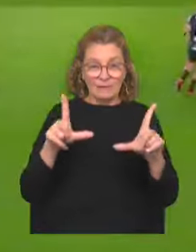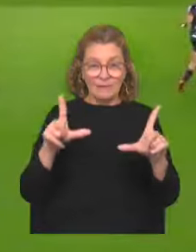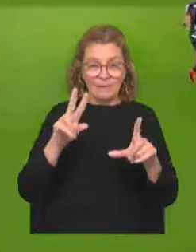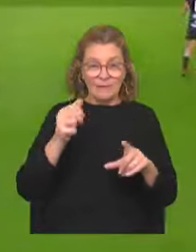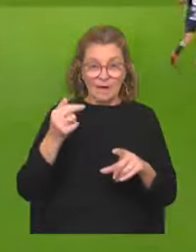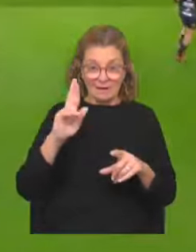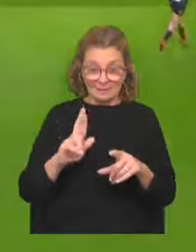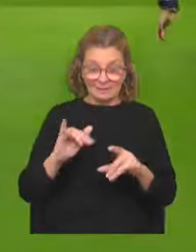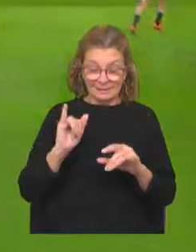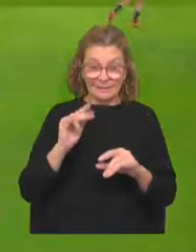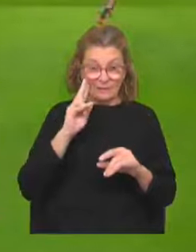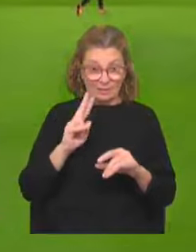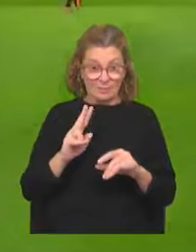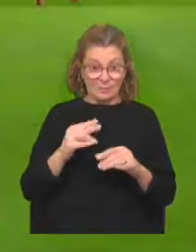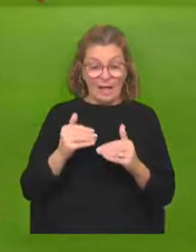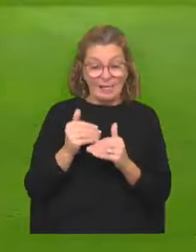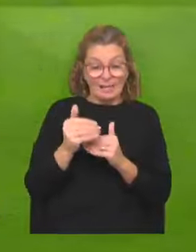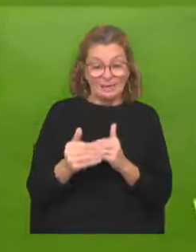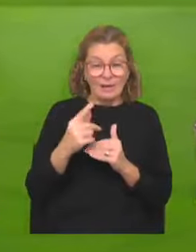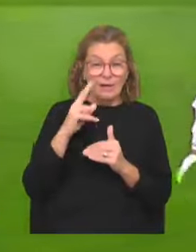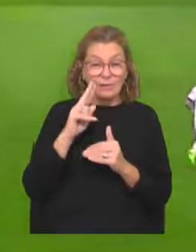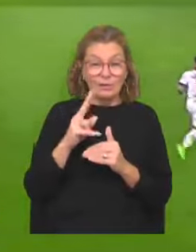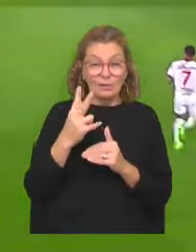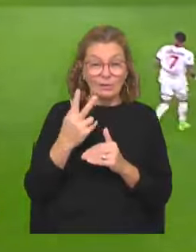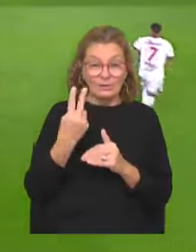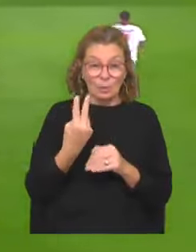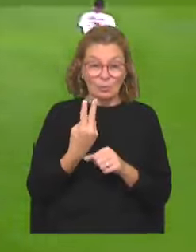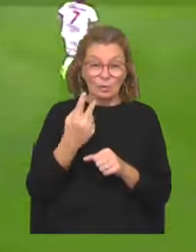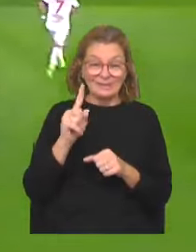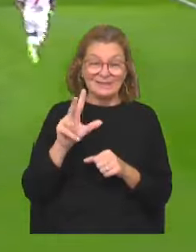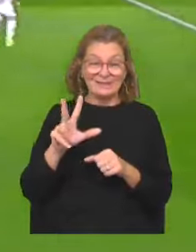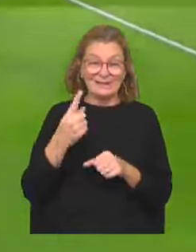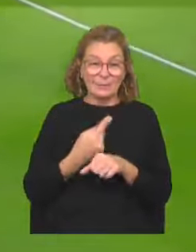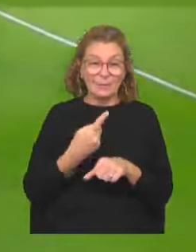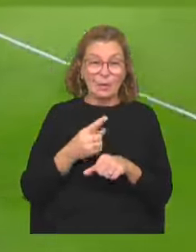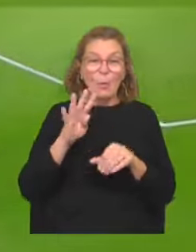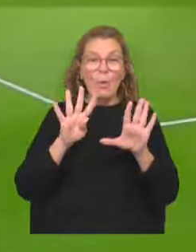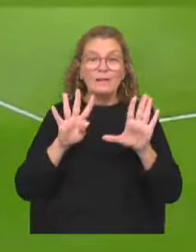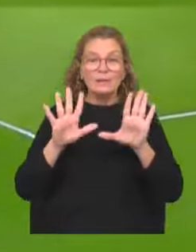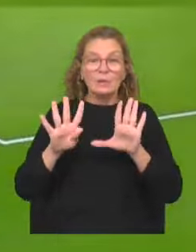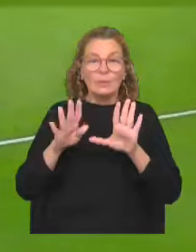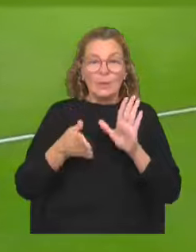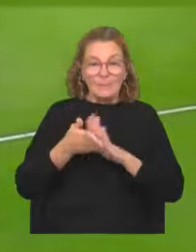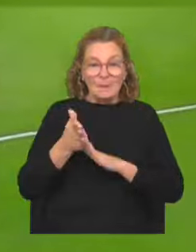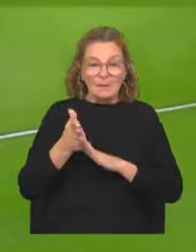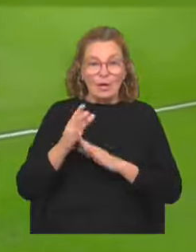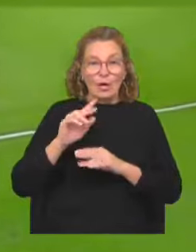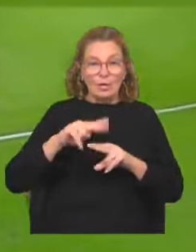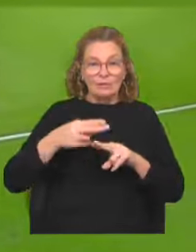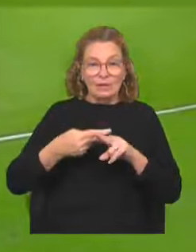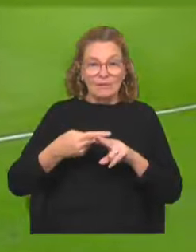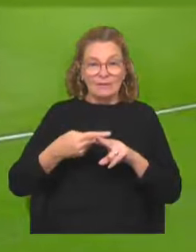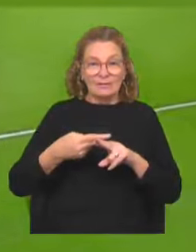Pero se vio que estaba adelantado y colocaba el segundo a los 13 minutos. 49, corrían. Se iba la primera parte, Alexis